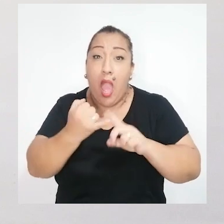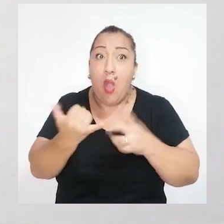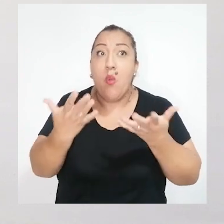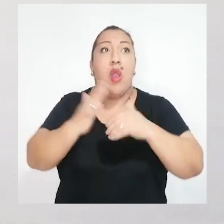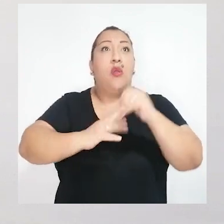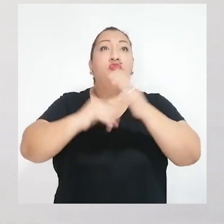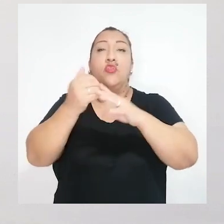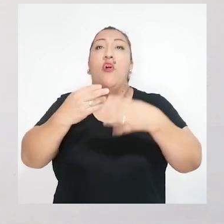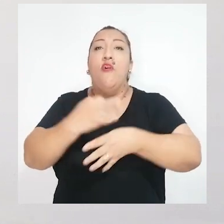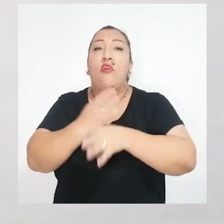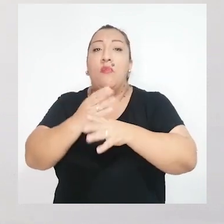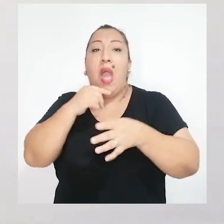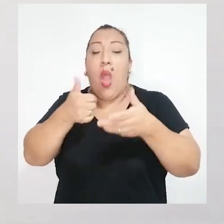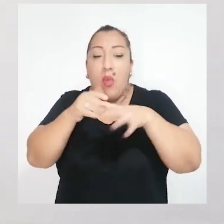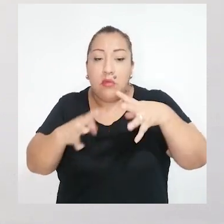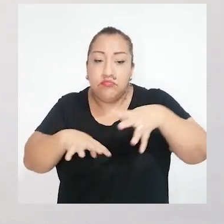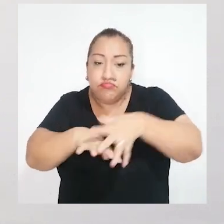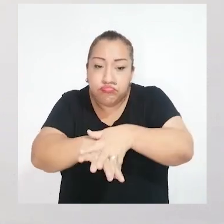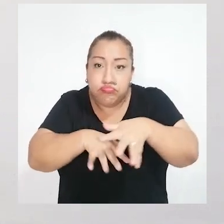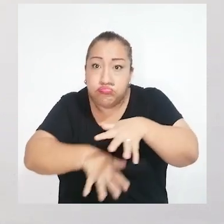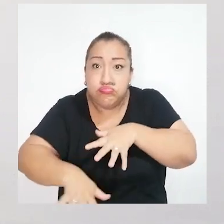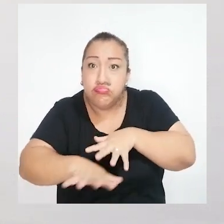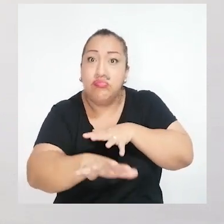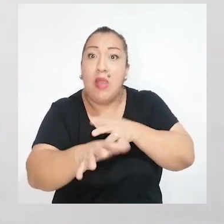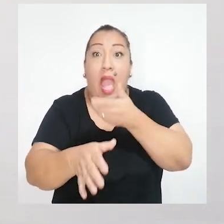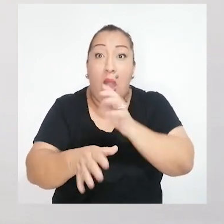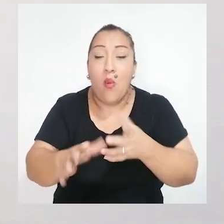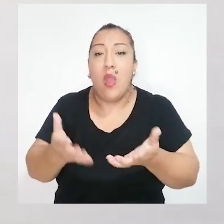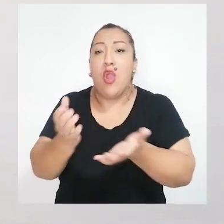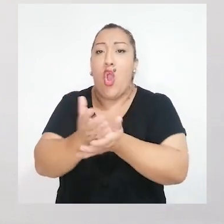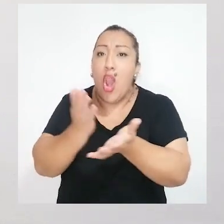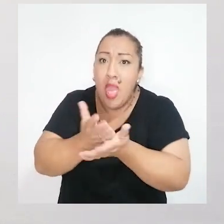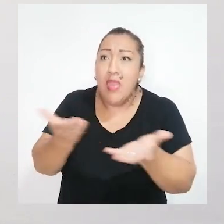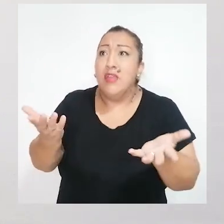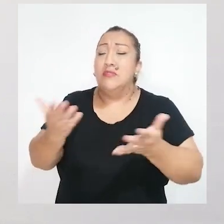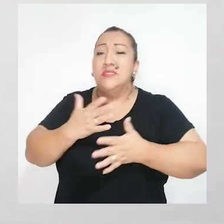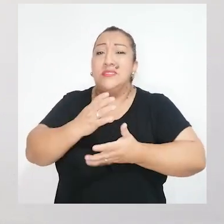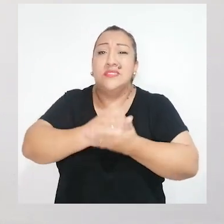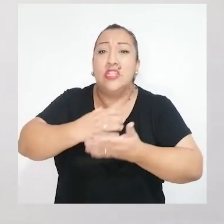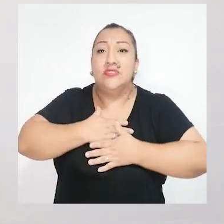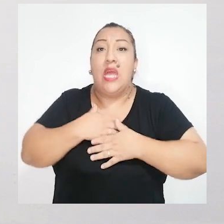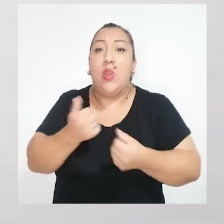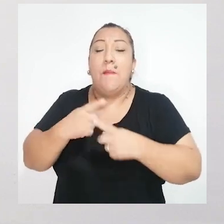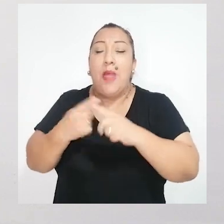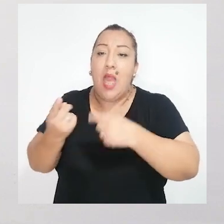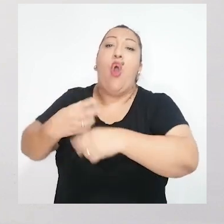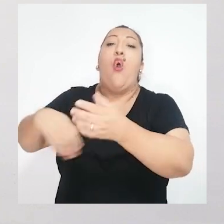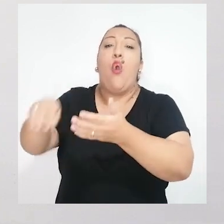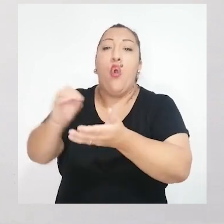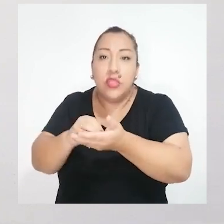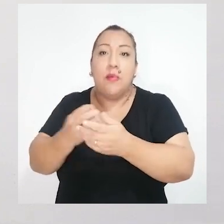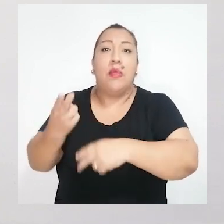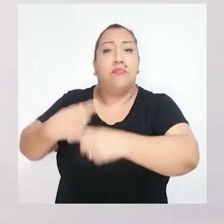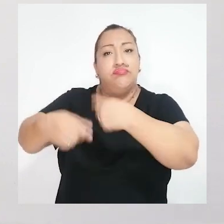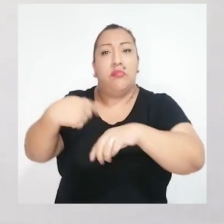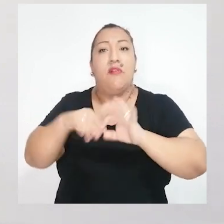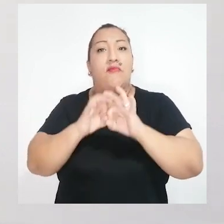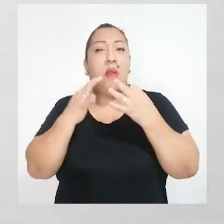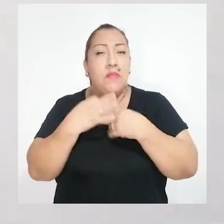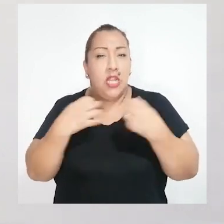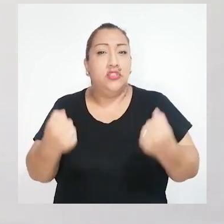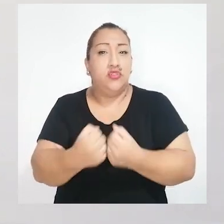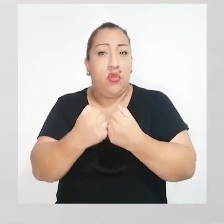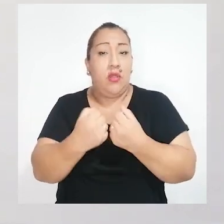los servicios públicos básicos como agua, construir sistemas de alcantarillado, reconstruir escuelas, centros de salud, para garantizar el retorno